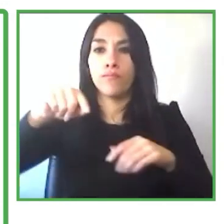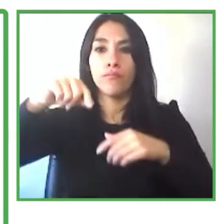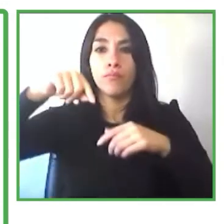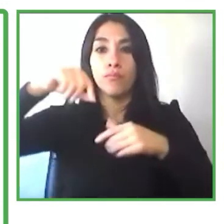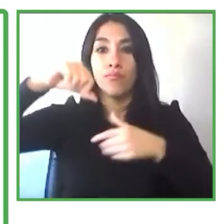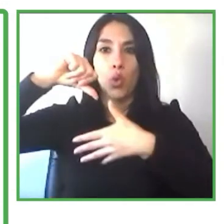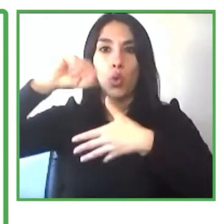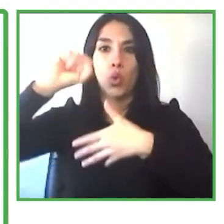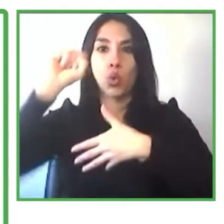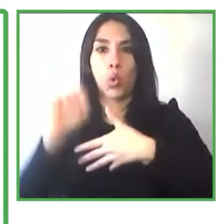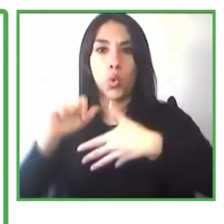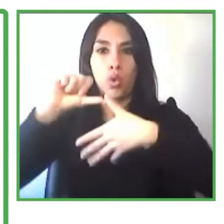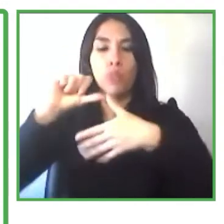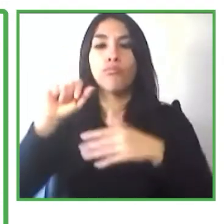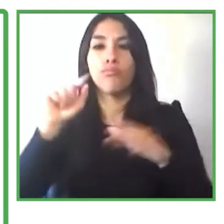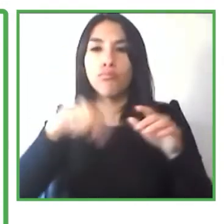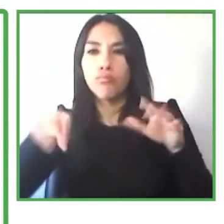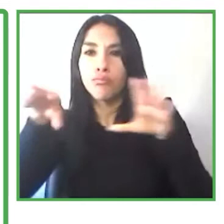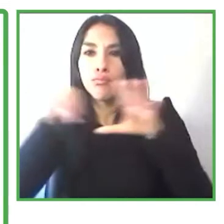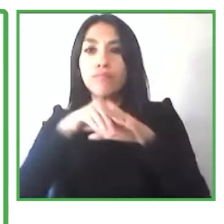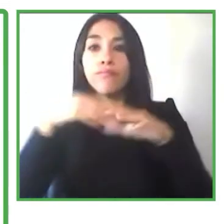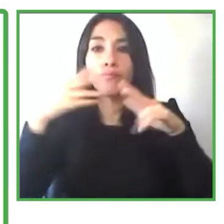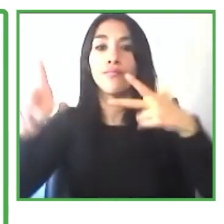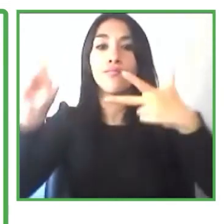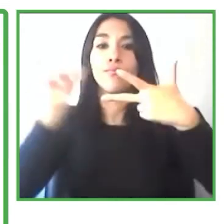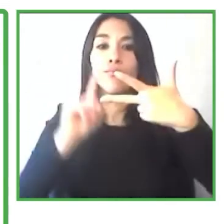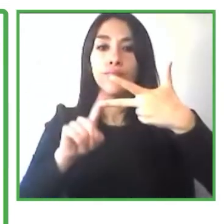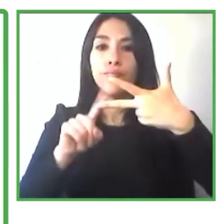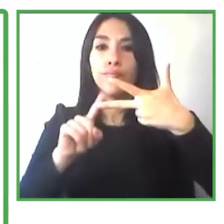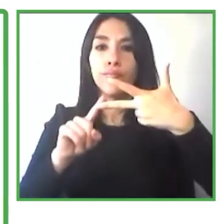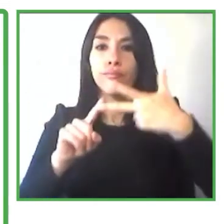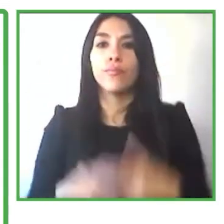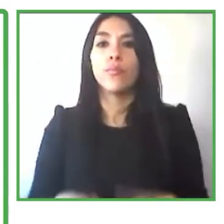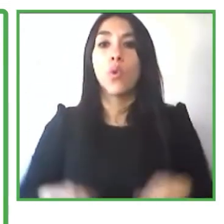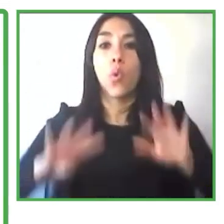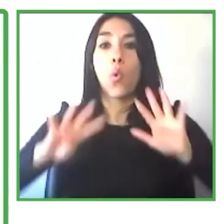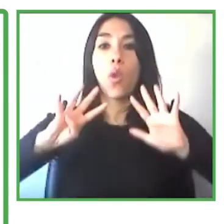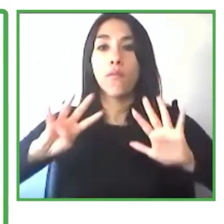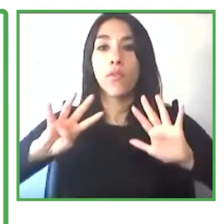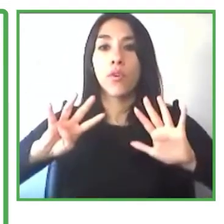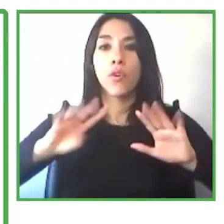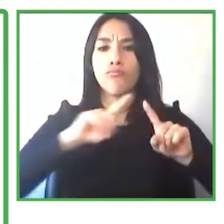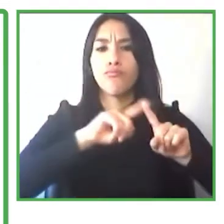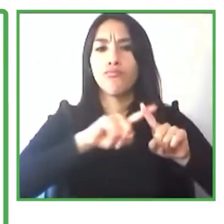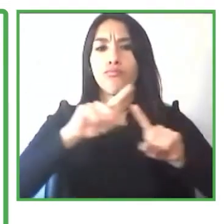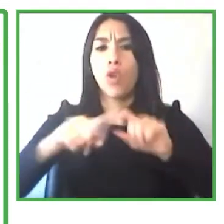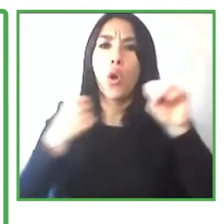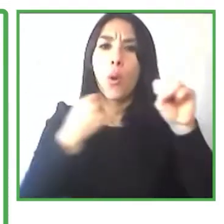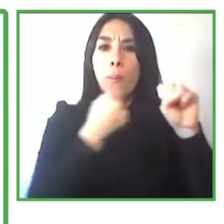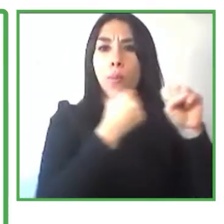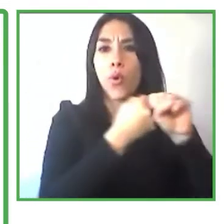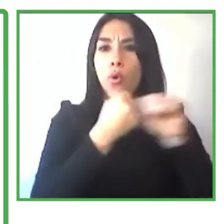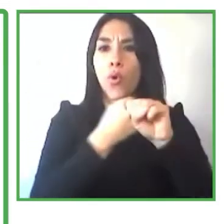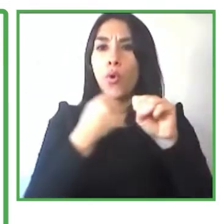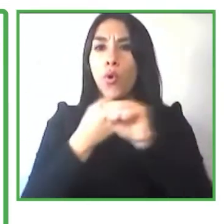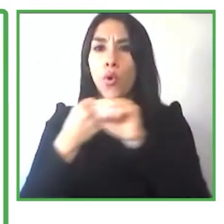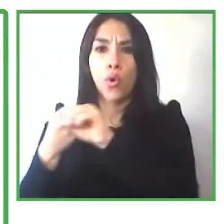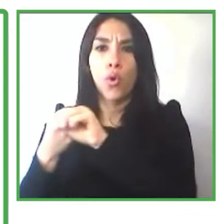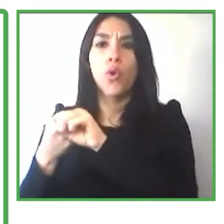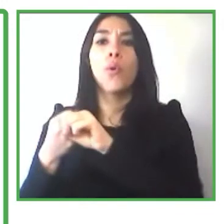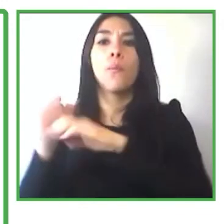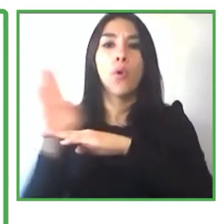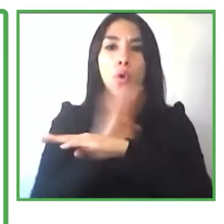organizaciones no comerciales que contribuyen como la red de personas con discapacidad